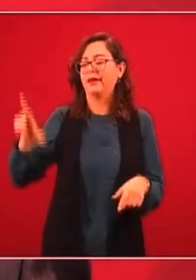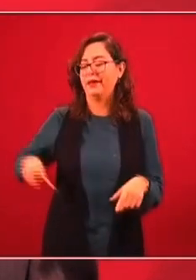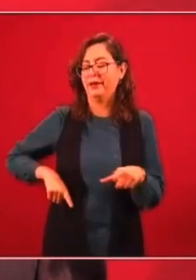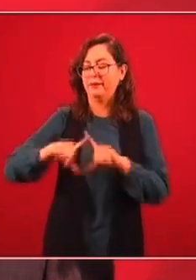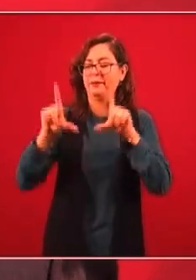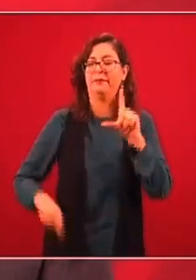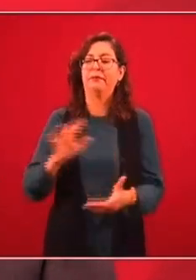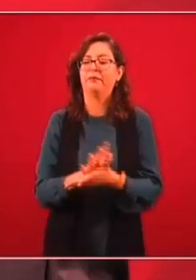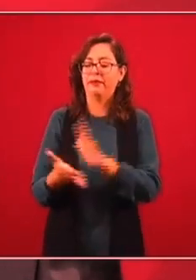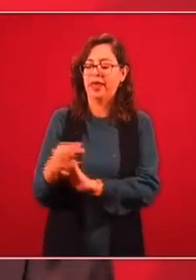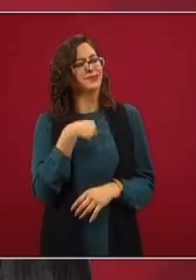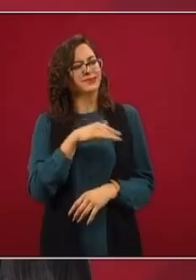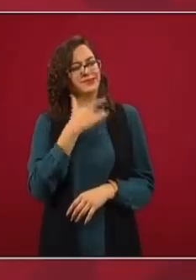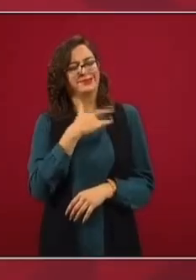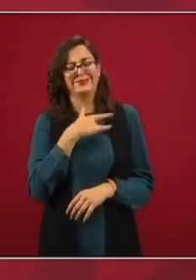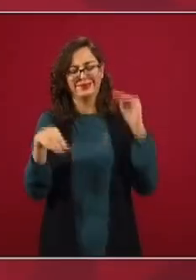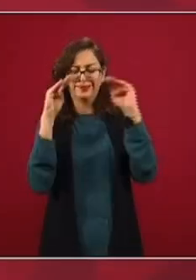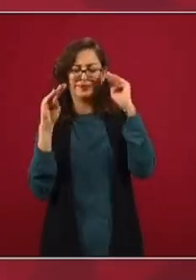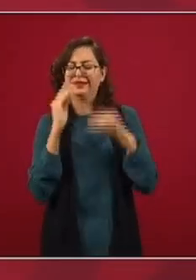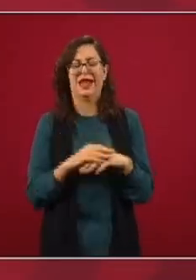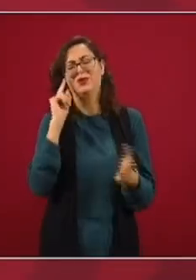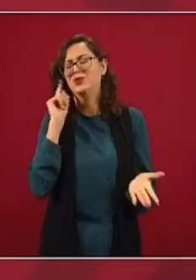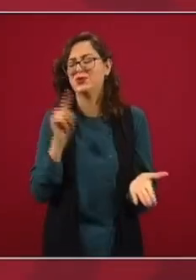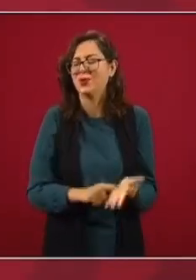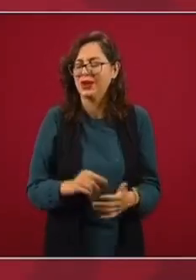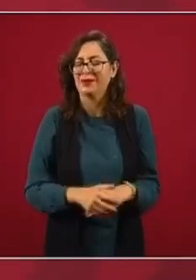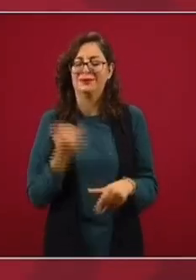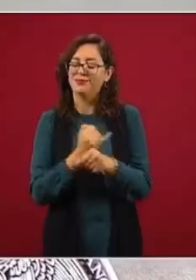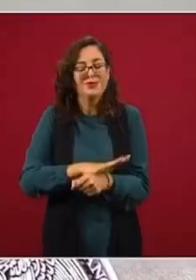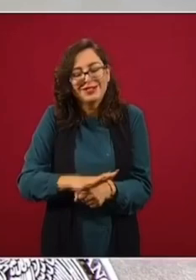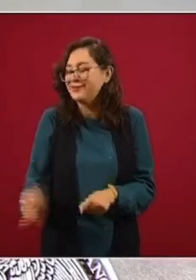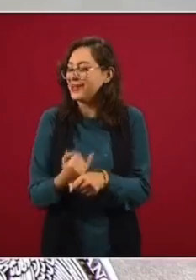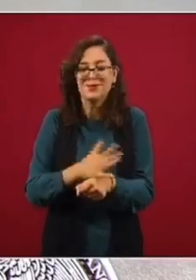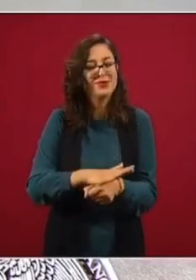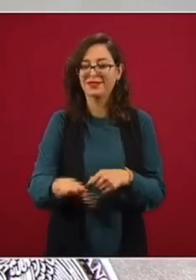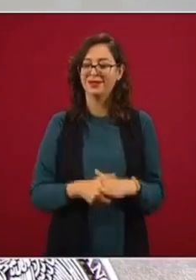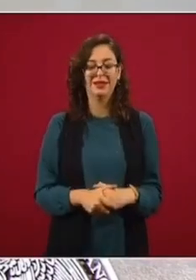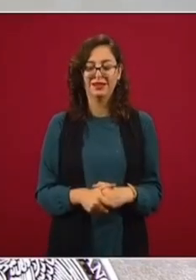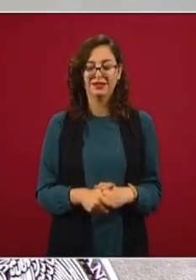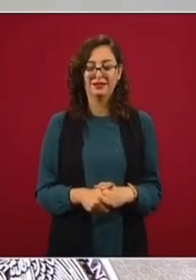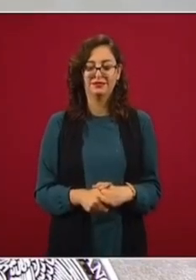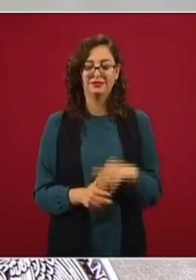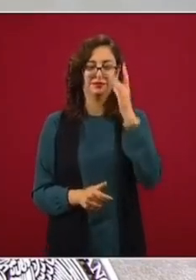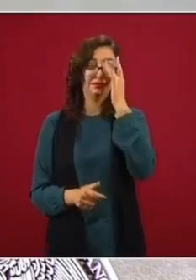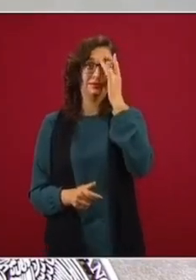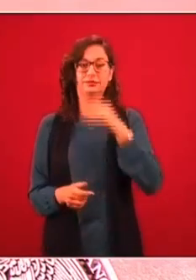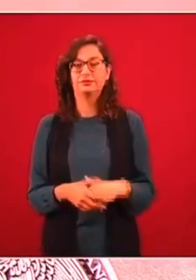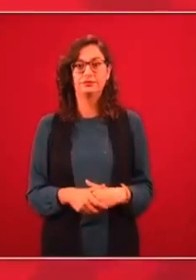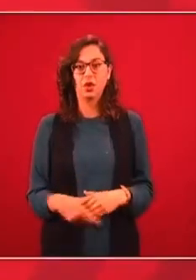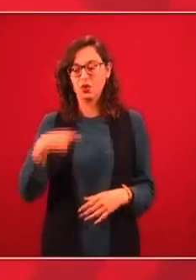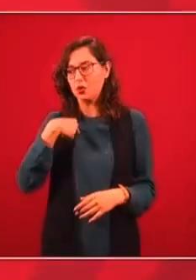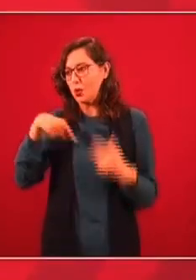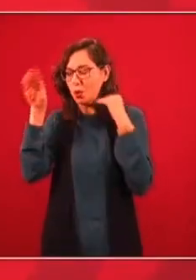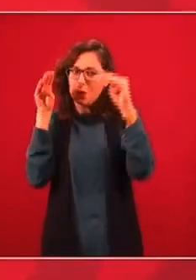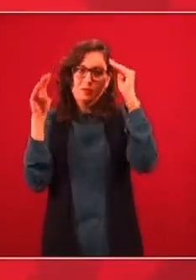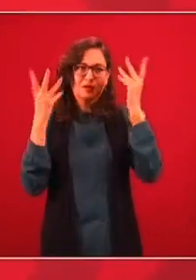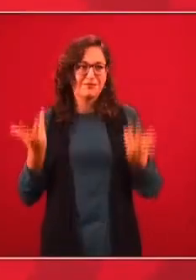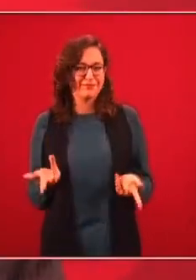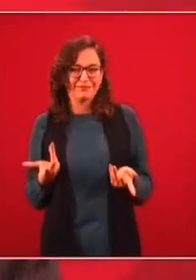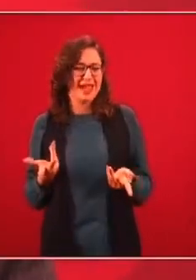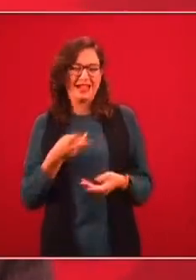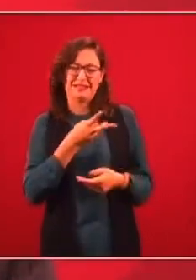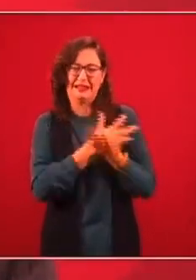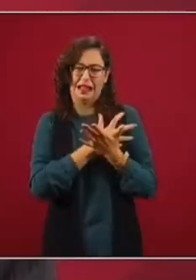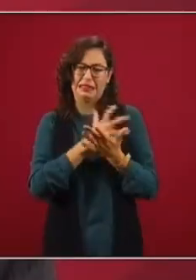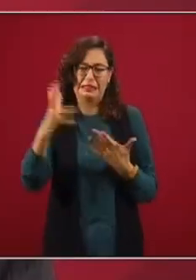no creí en eso, no, este, le daba entrada, pensaba, están